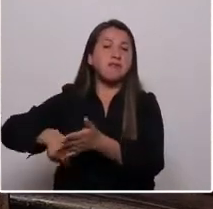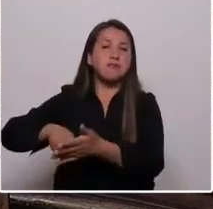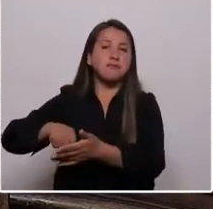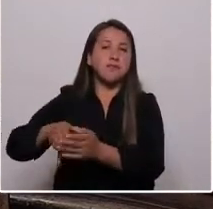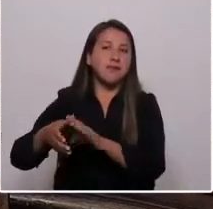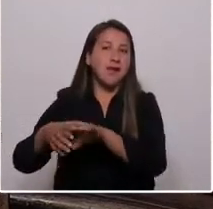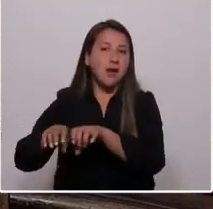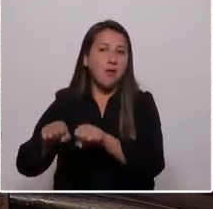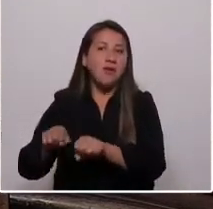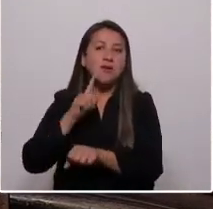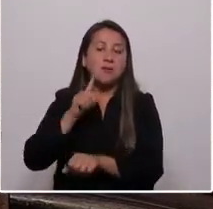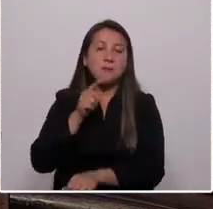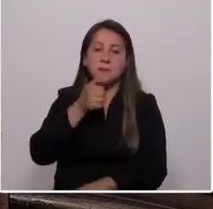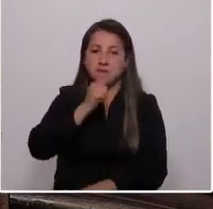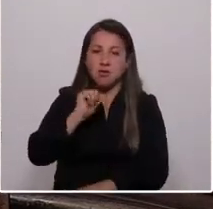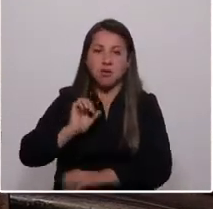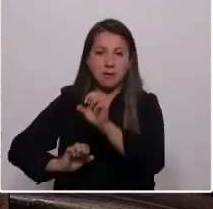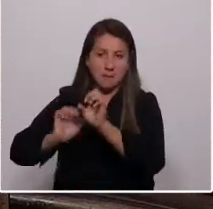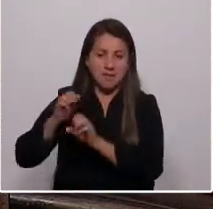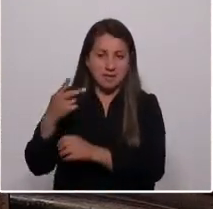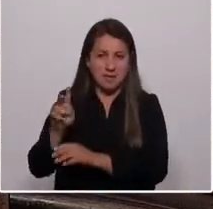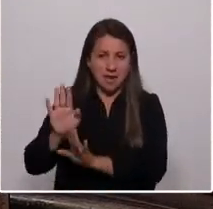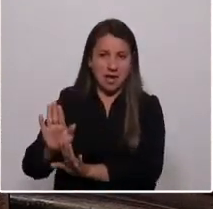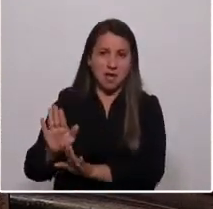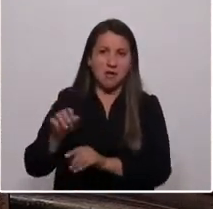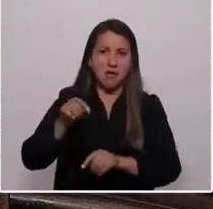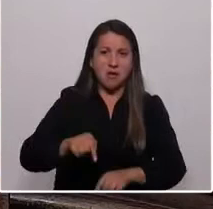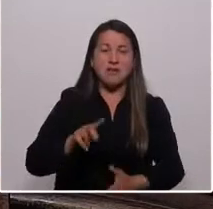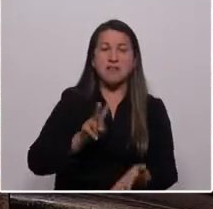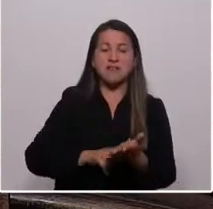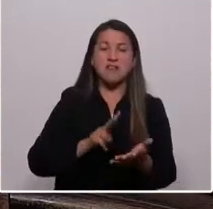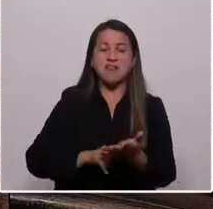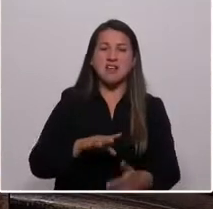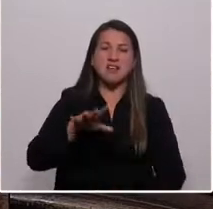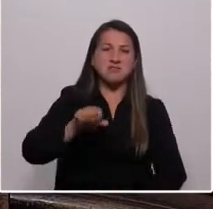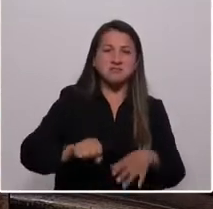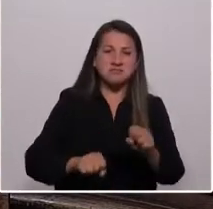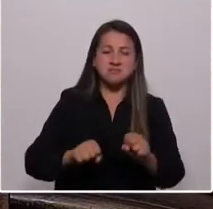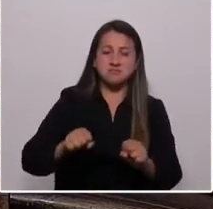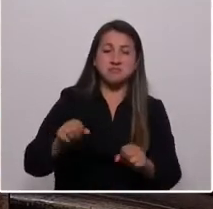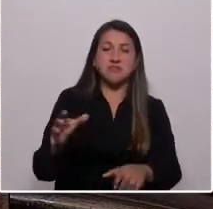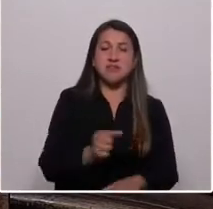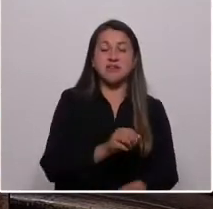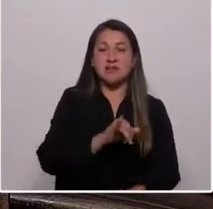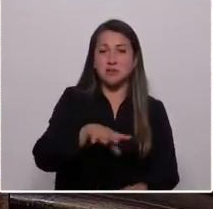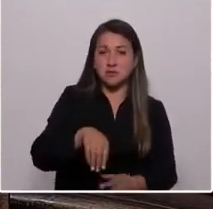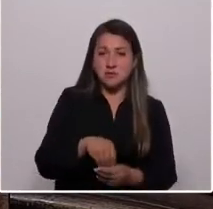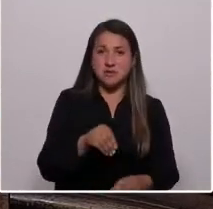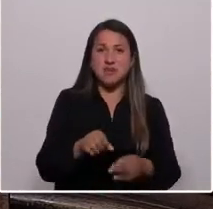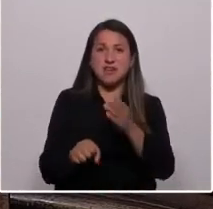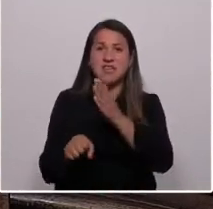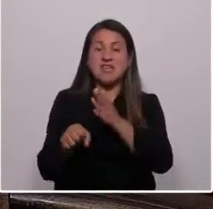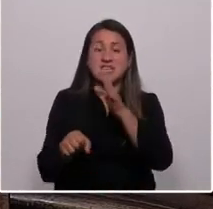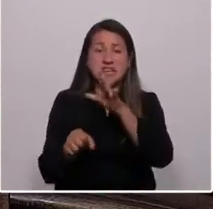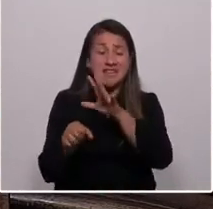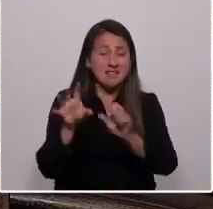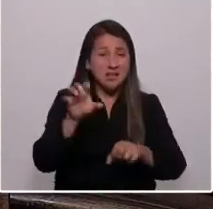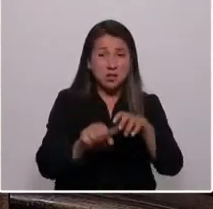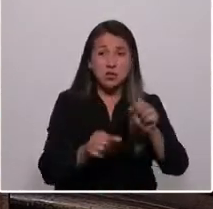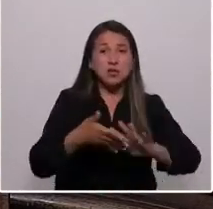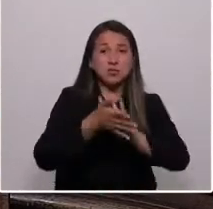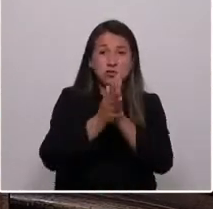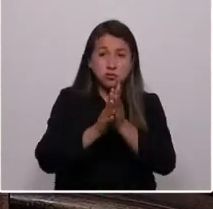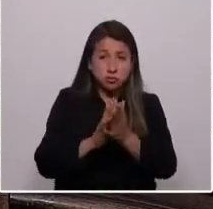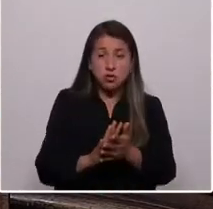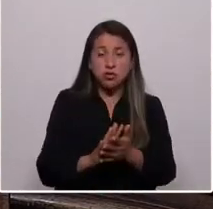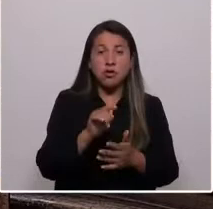constituyente requiere una mirada territorial, feminista, decolonizadora, inclusiva, que destruya el muro de clases, que extirpe el